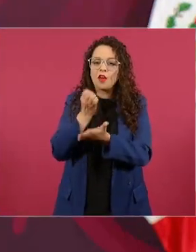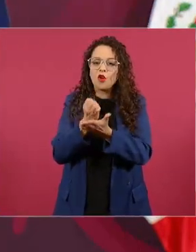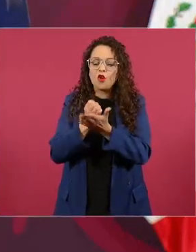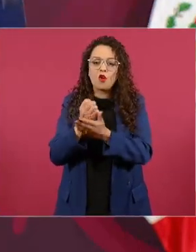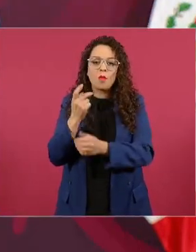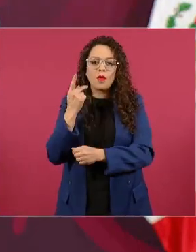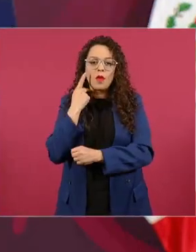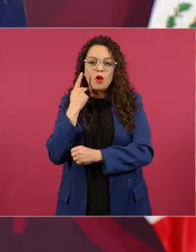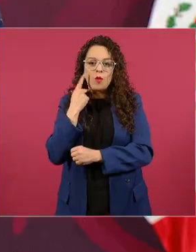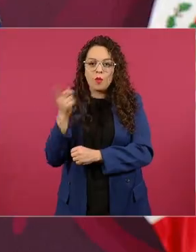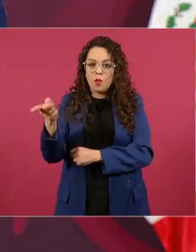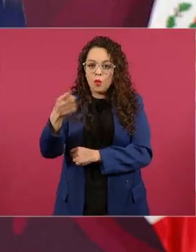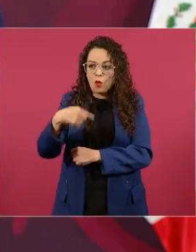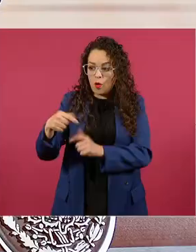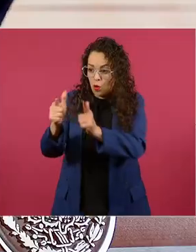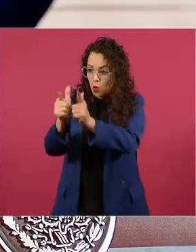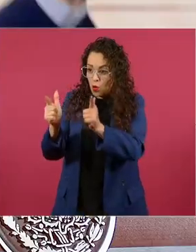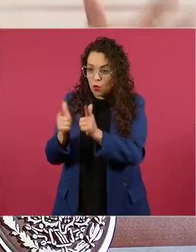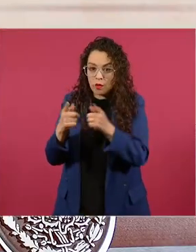mediático